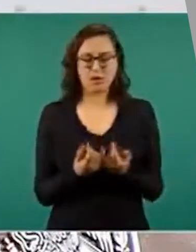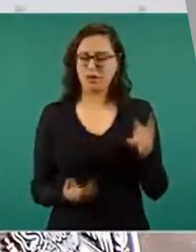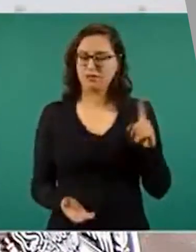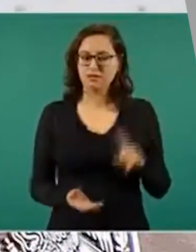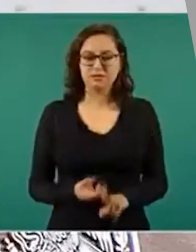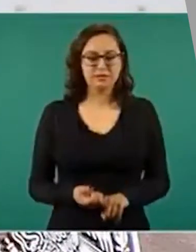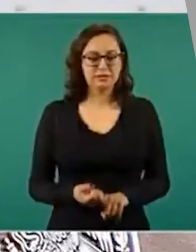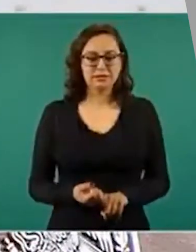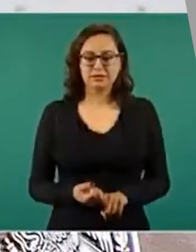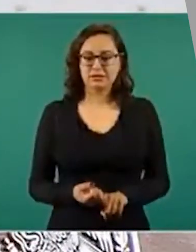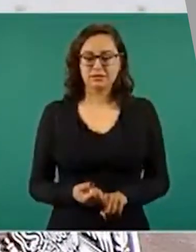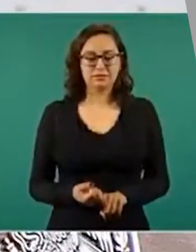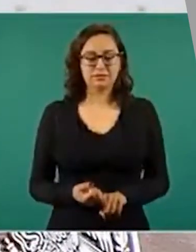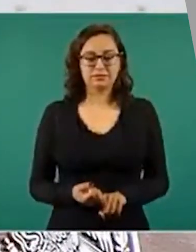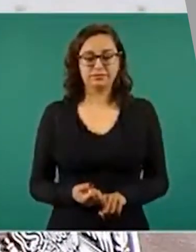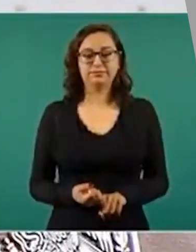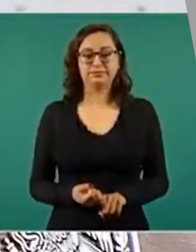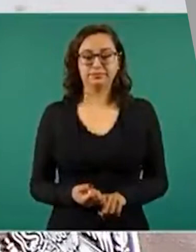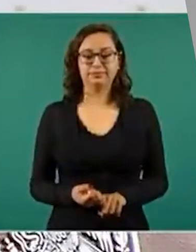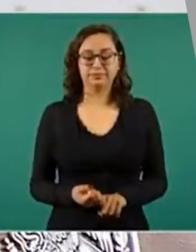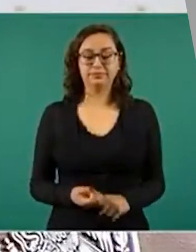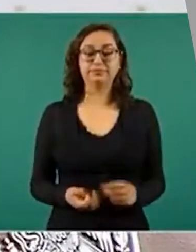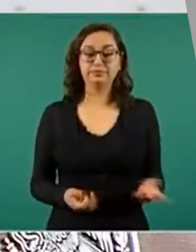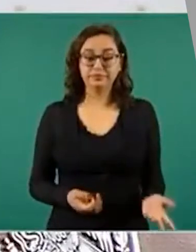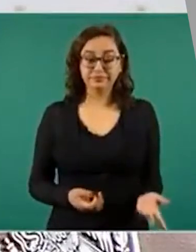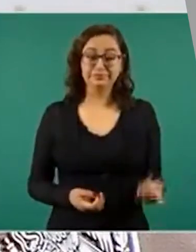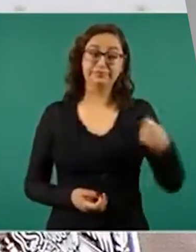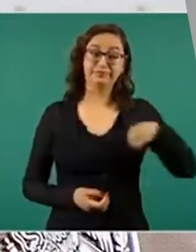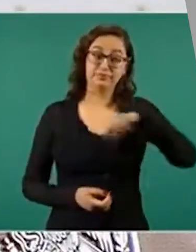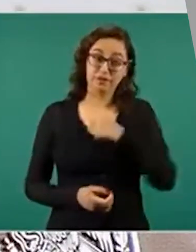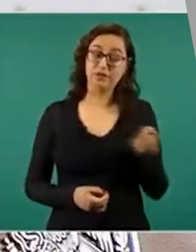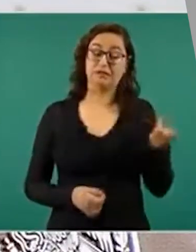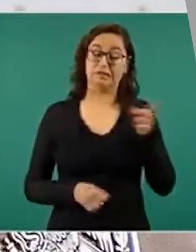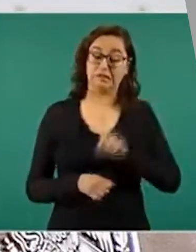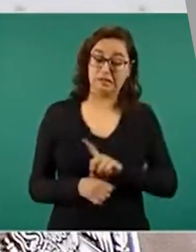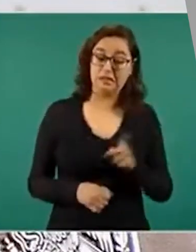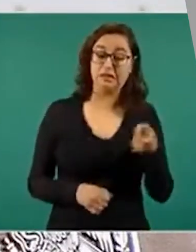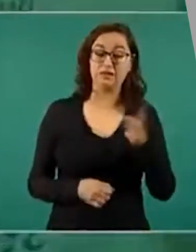Así hay que estar todos los días empujando.